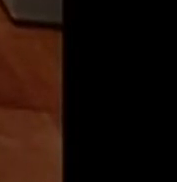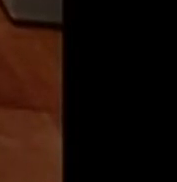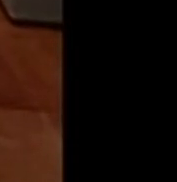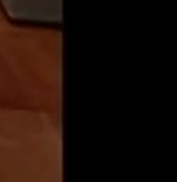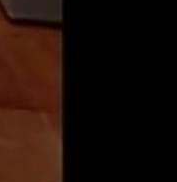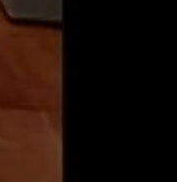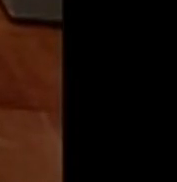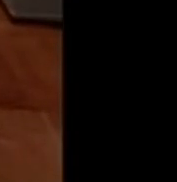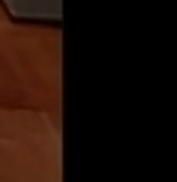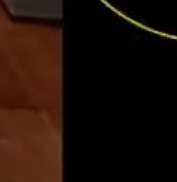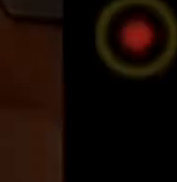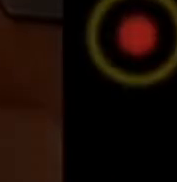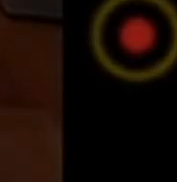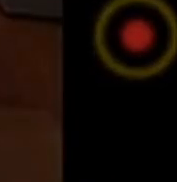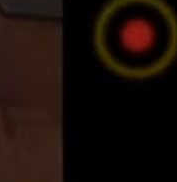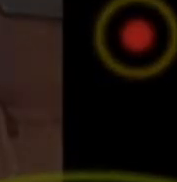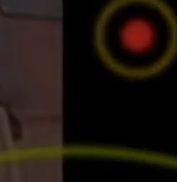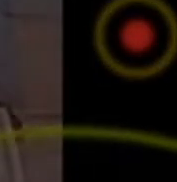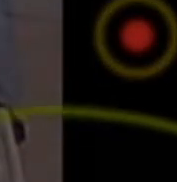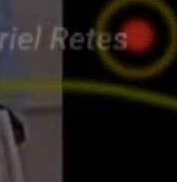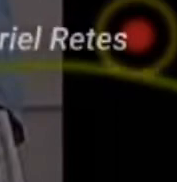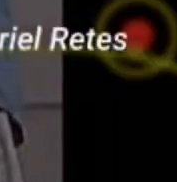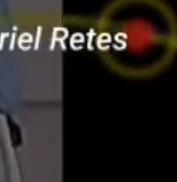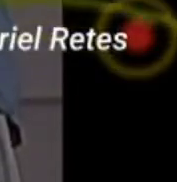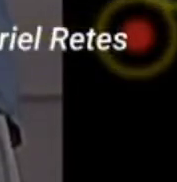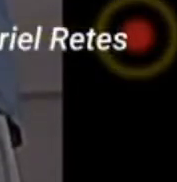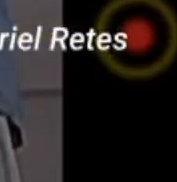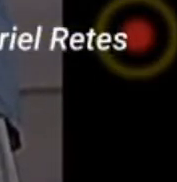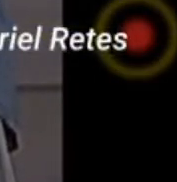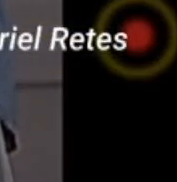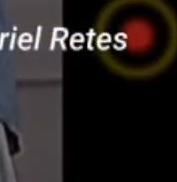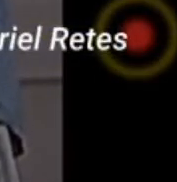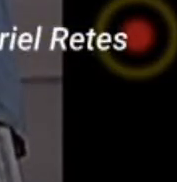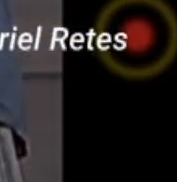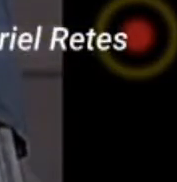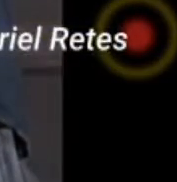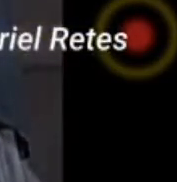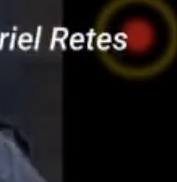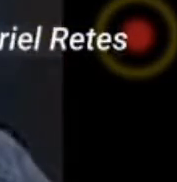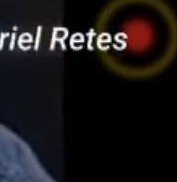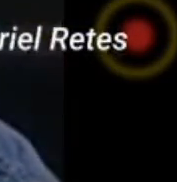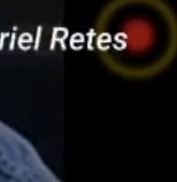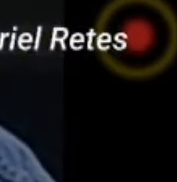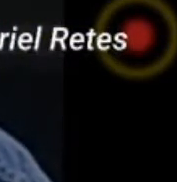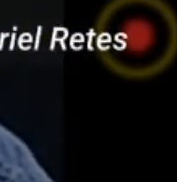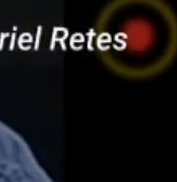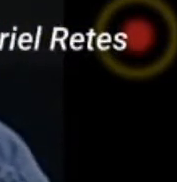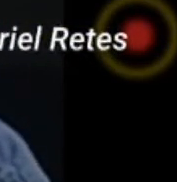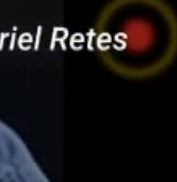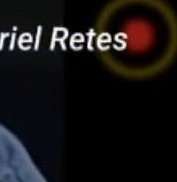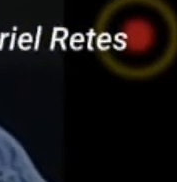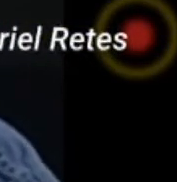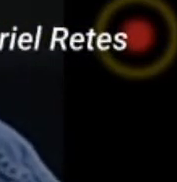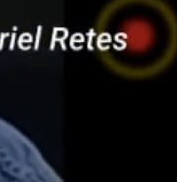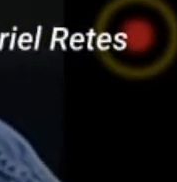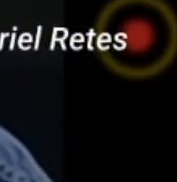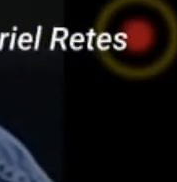extraordinarias. Pantalla de Cristal. Homenaje a Gabriel Retes. Miércoles 21 a 30 horas.